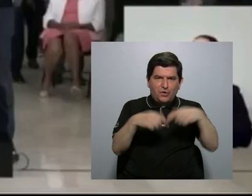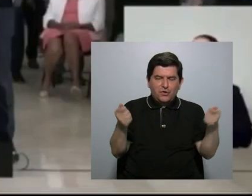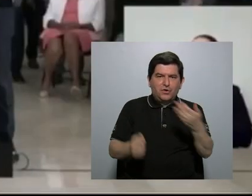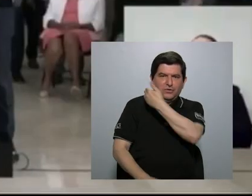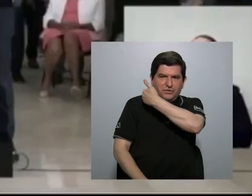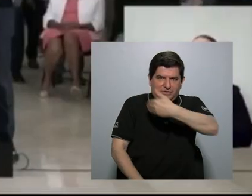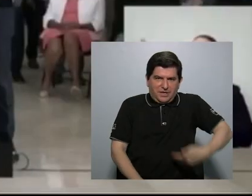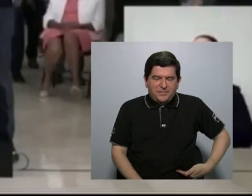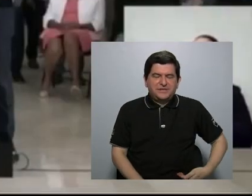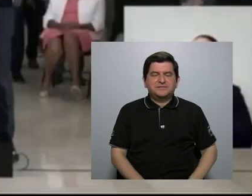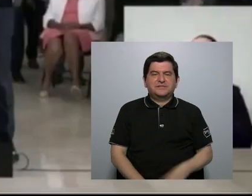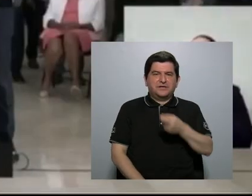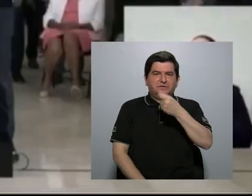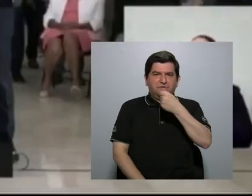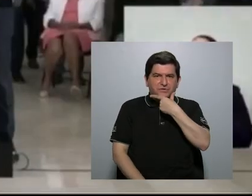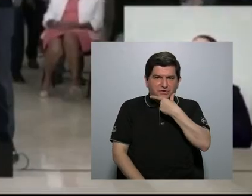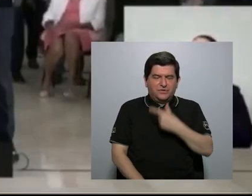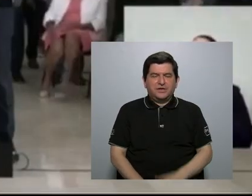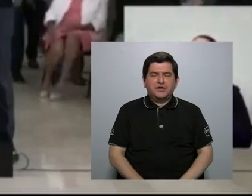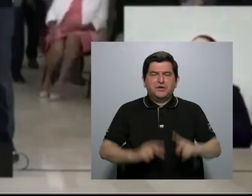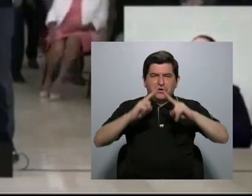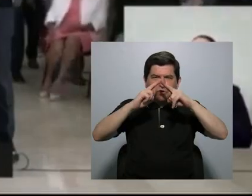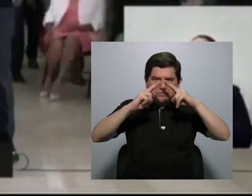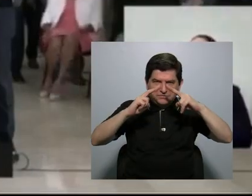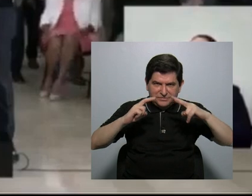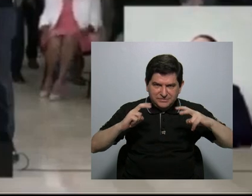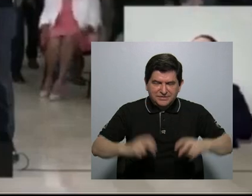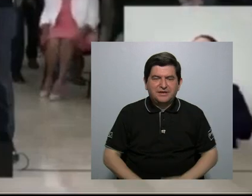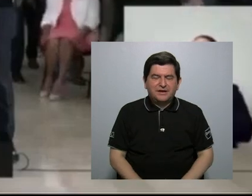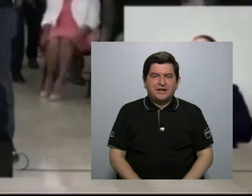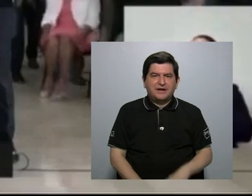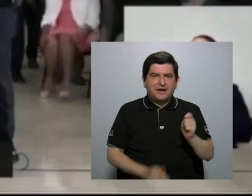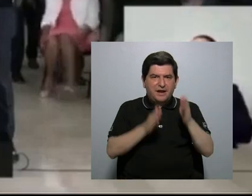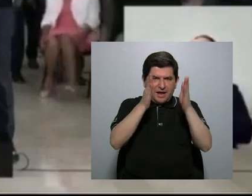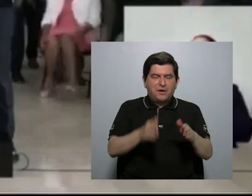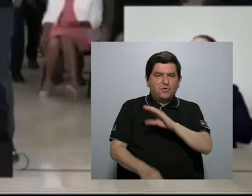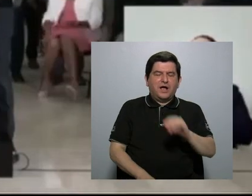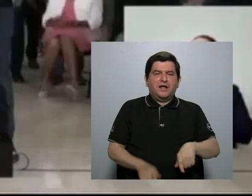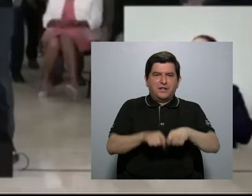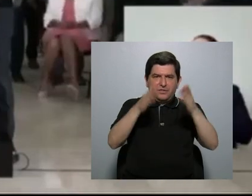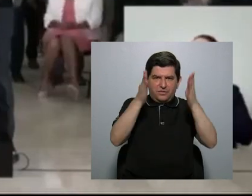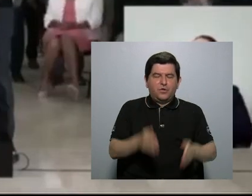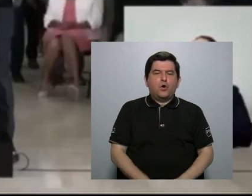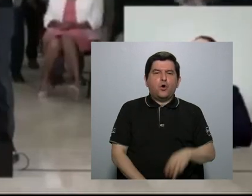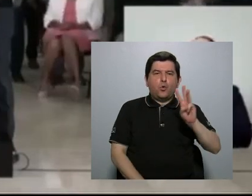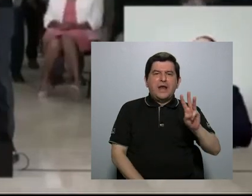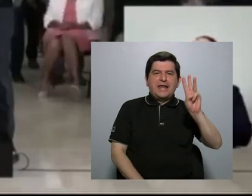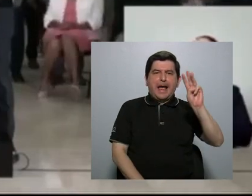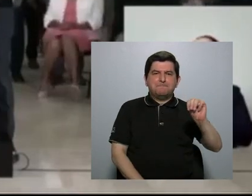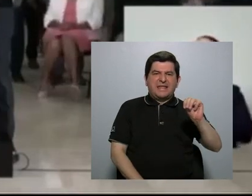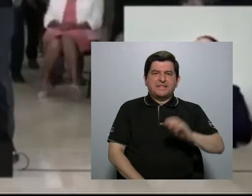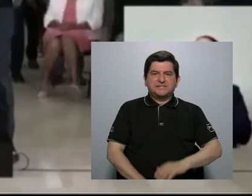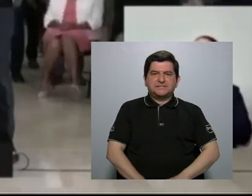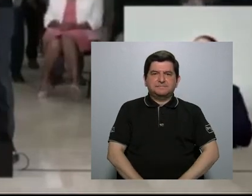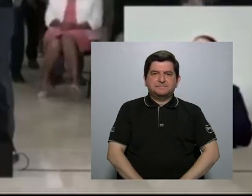del presidente Rodrigo Chávez lo analizaremos con el abogado y periodista William Méndez.